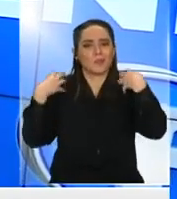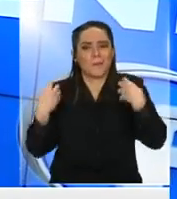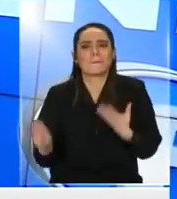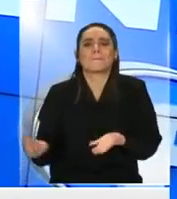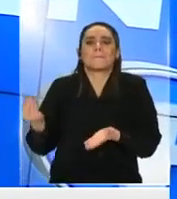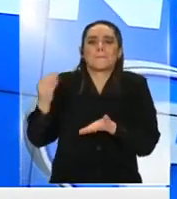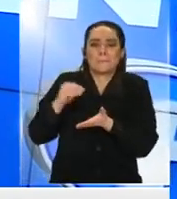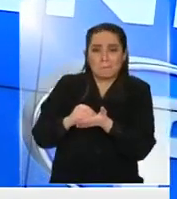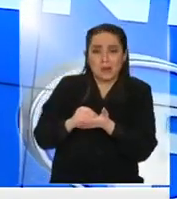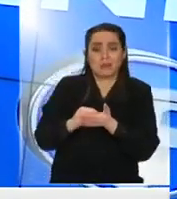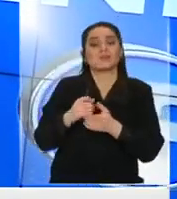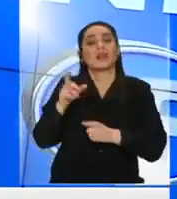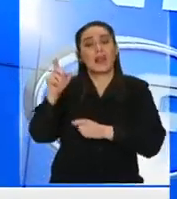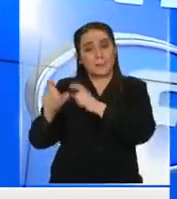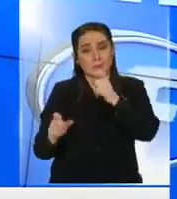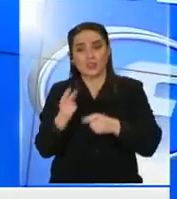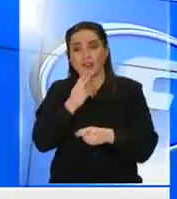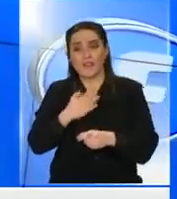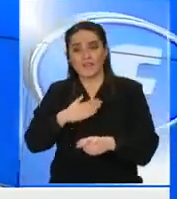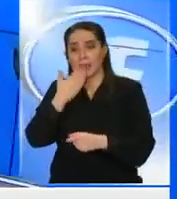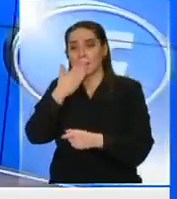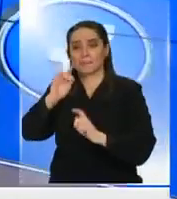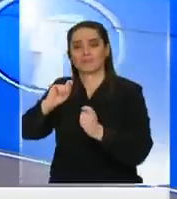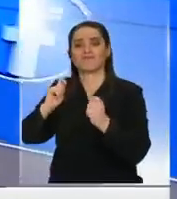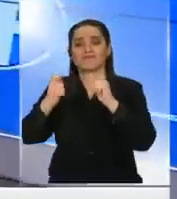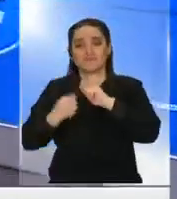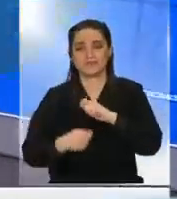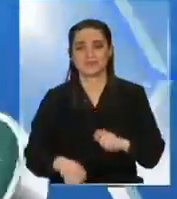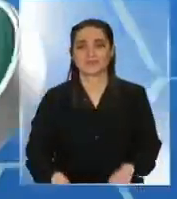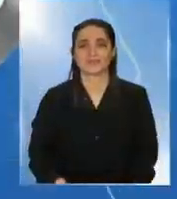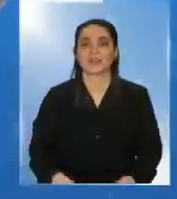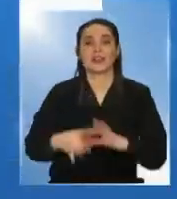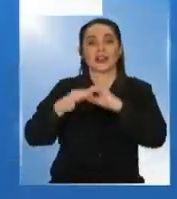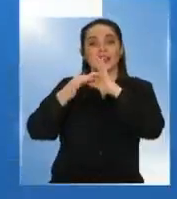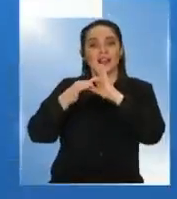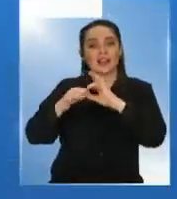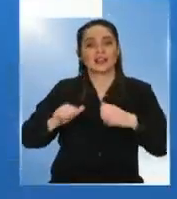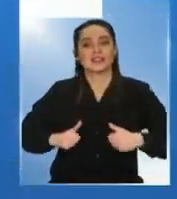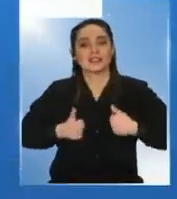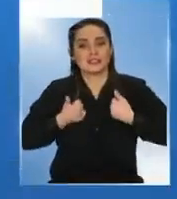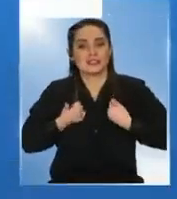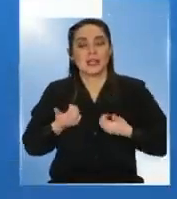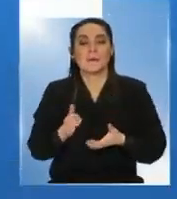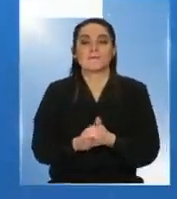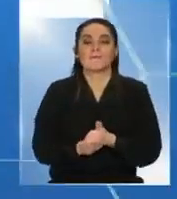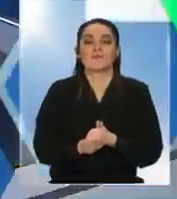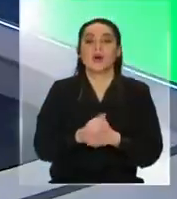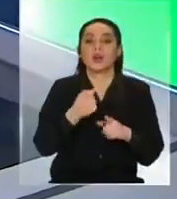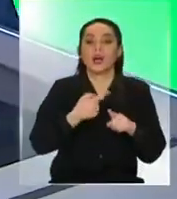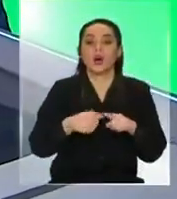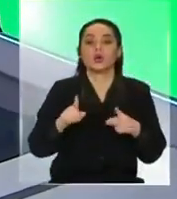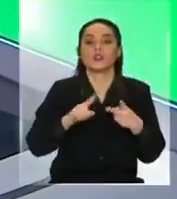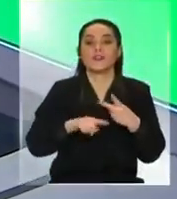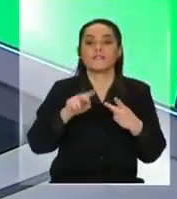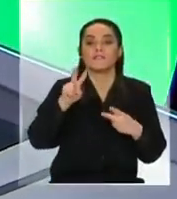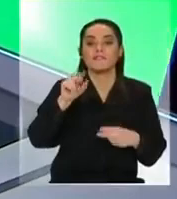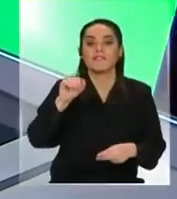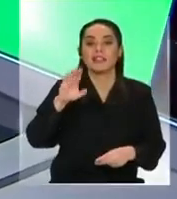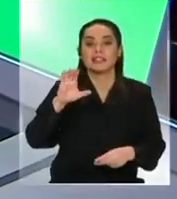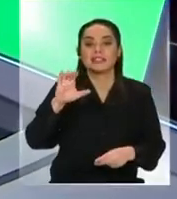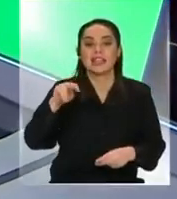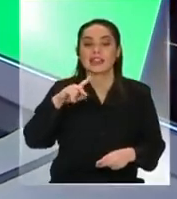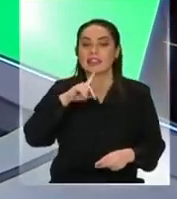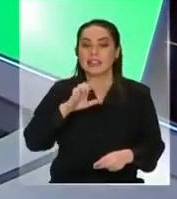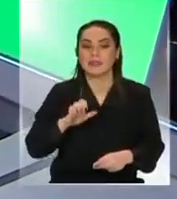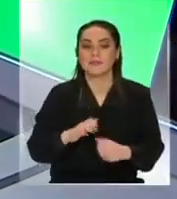cambiar la vida de muchos como lo hemos hecho en la ciudad bueno seguimos en generación Z gracias Fiorella por la pregunta nos vamos con Vicente que elegiste ¿cierto? sí Vicente